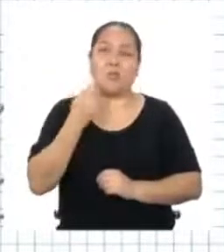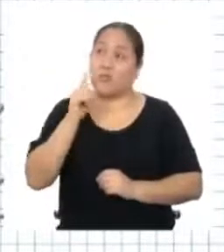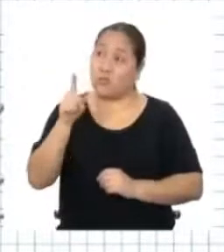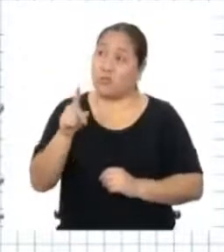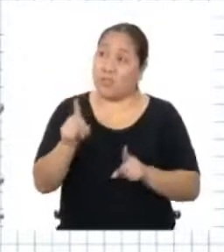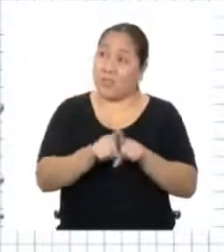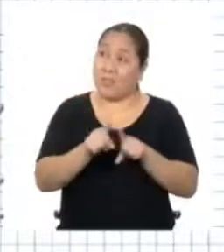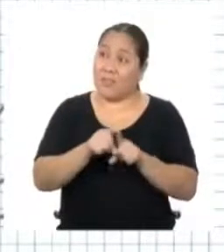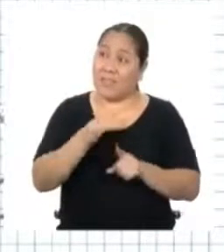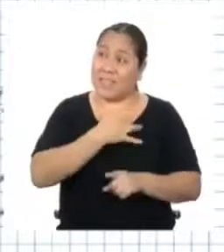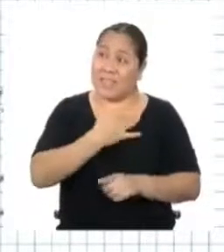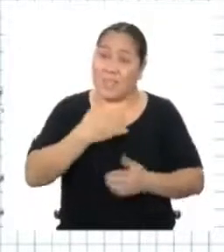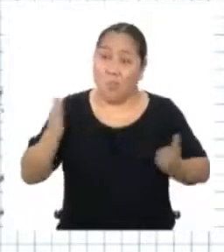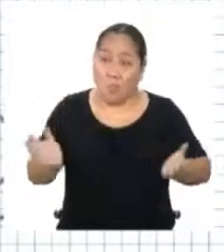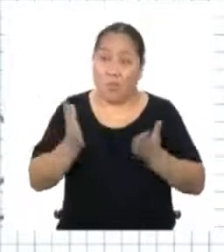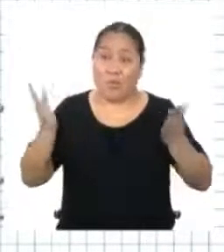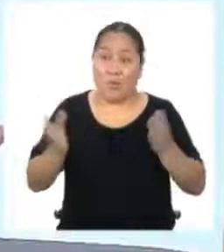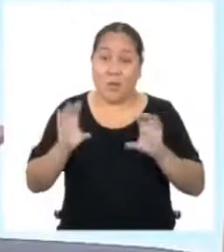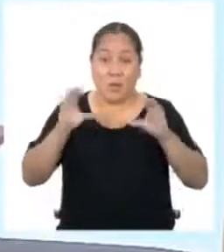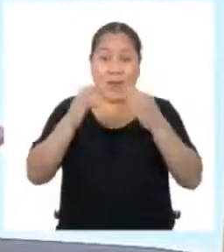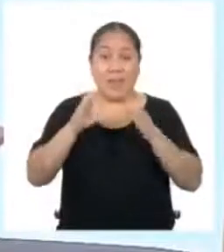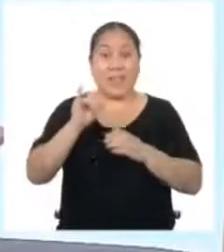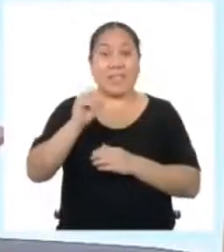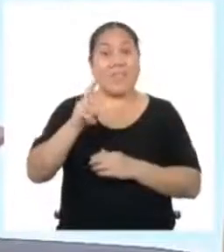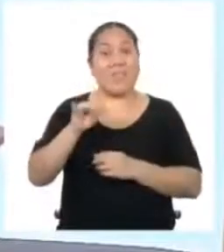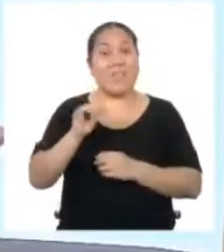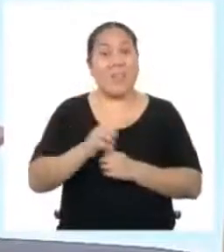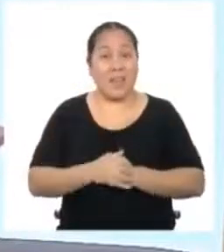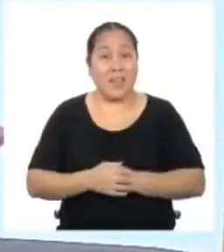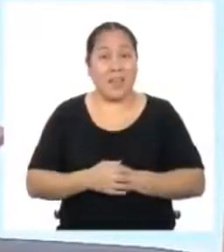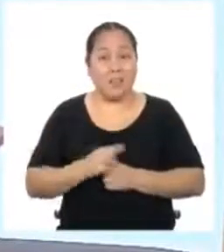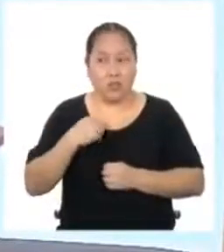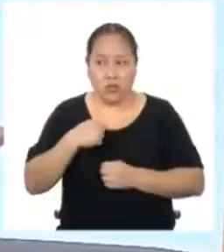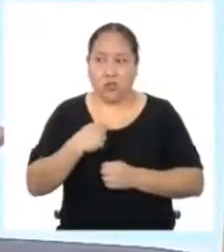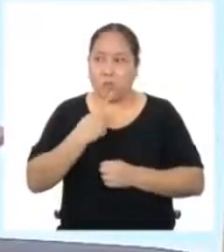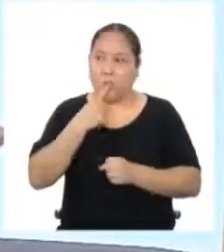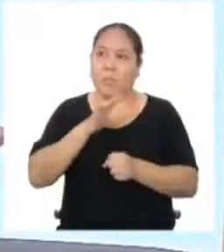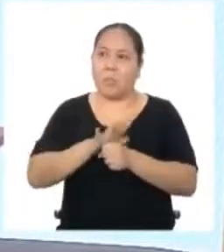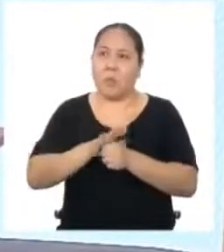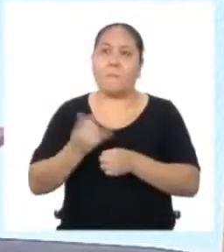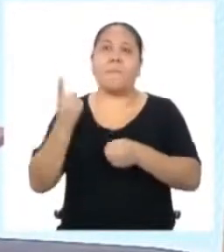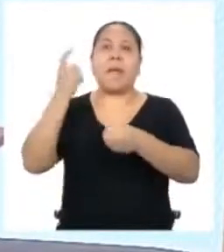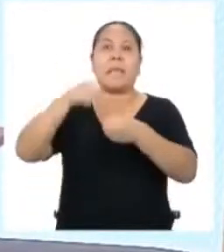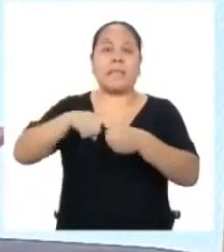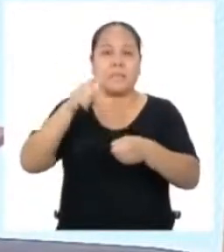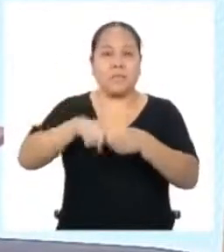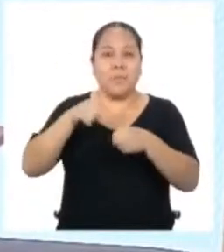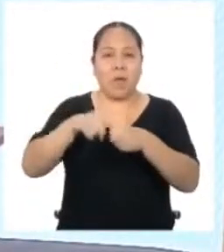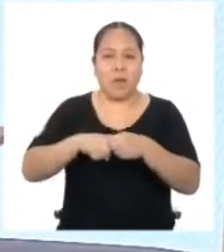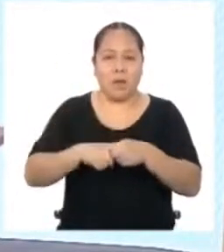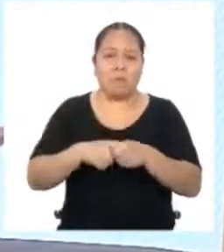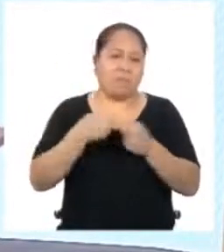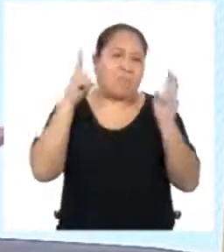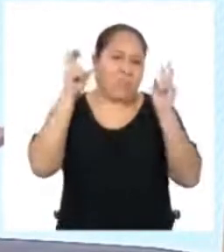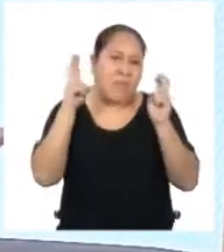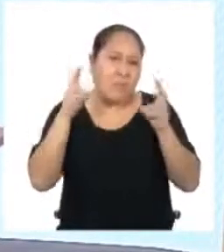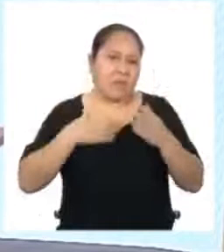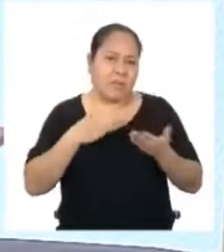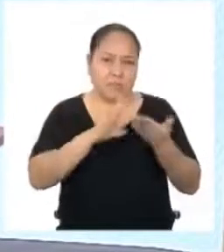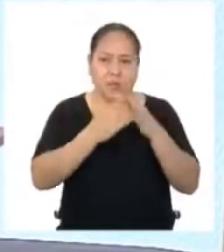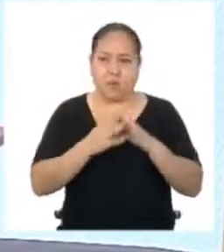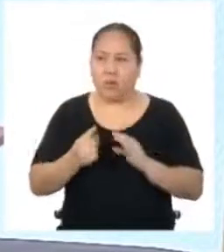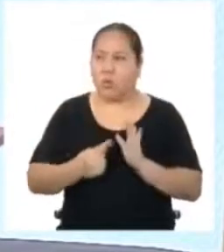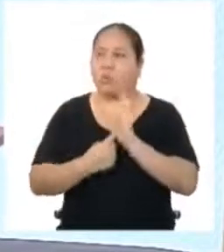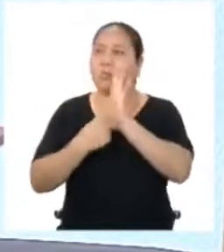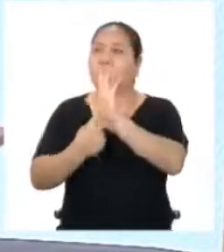te estás sintiendo motivado por las clases de Cívica? Yo me he prometido participar de forma activa en los asuntos públicos de mi barrio Por eso, presenté una